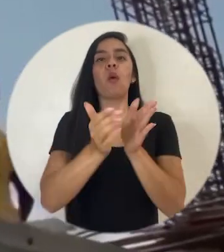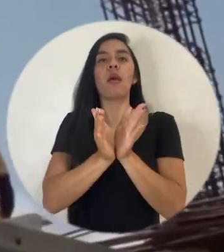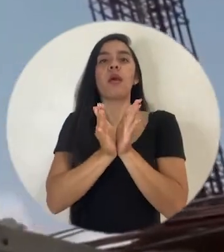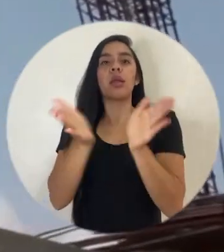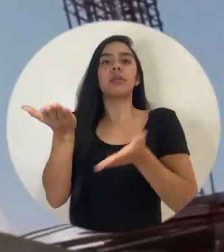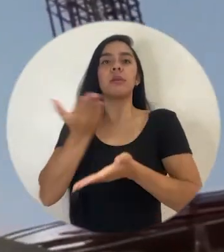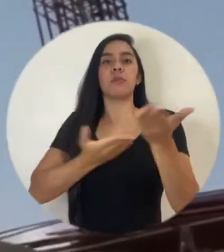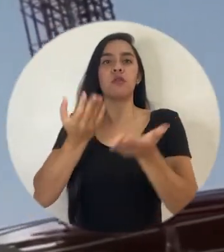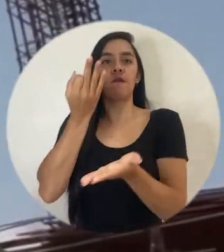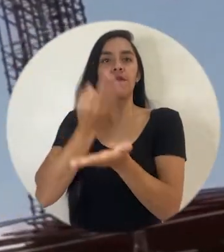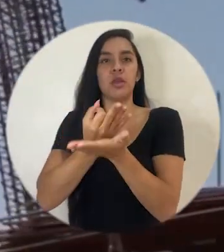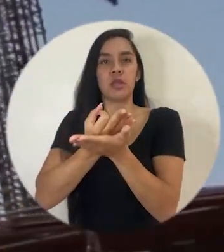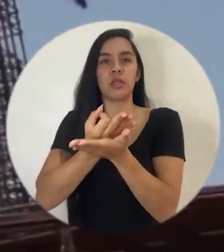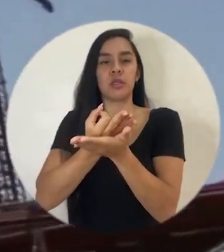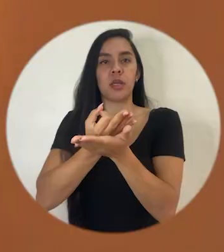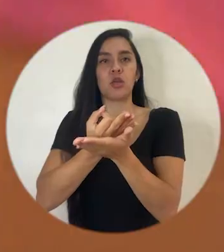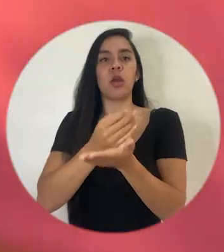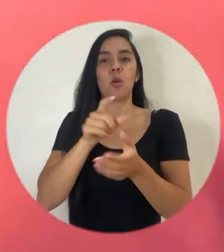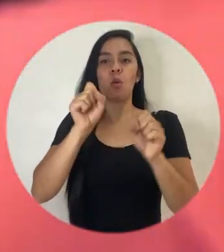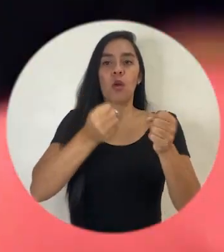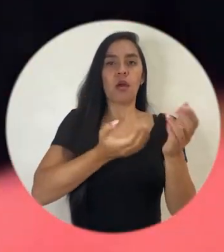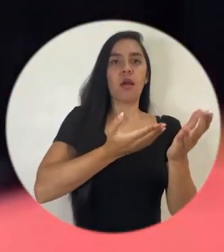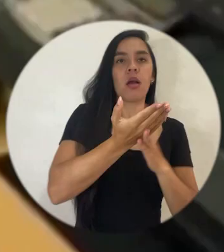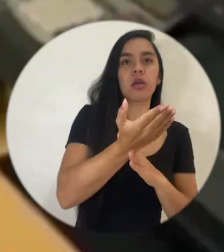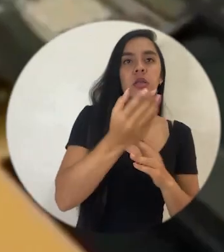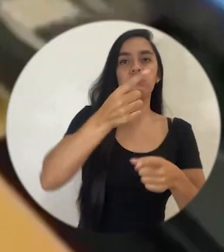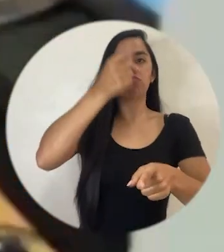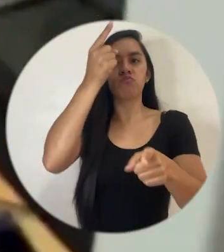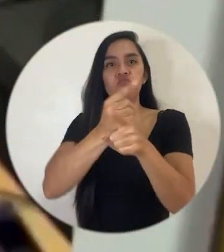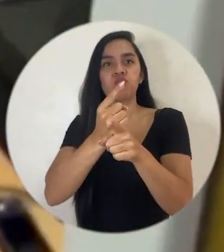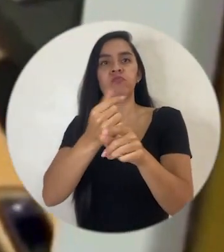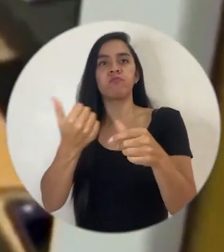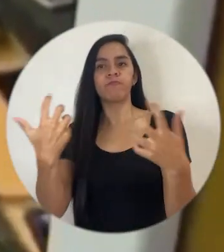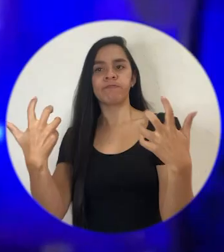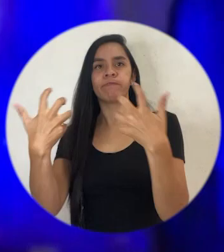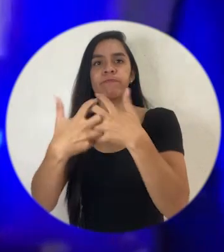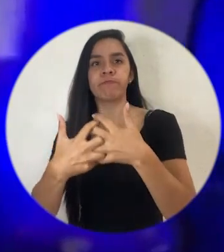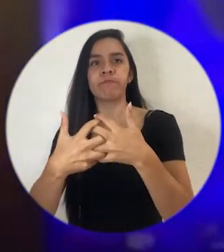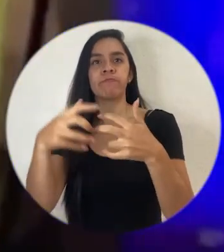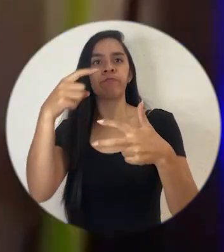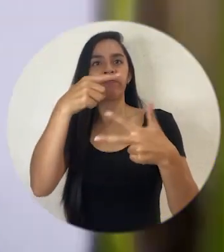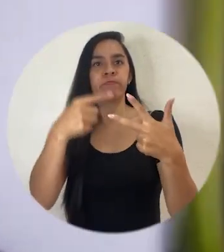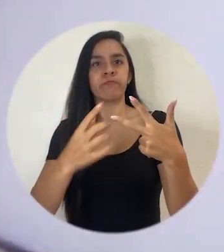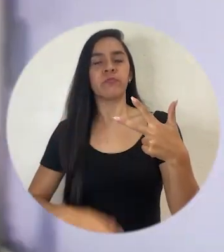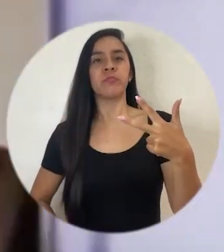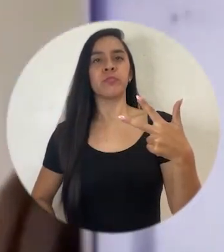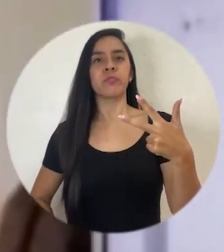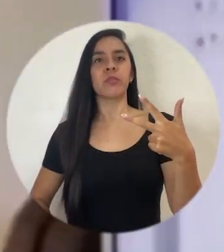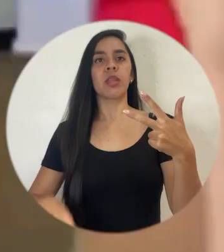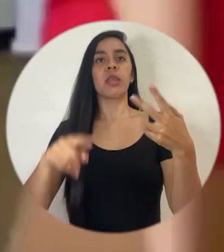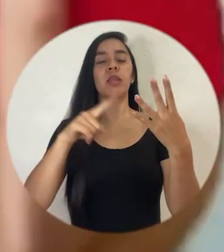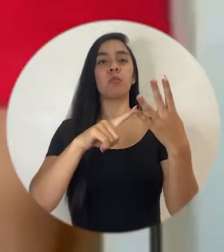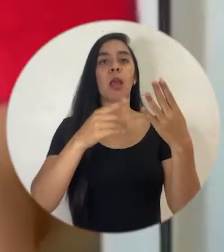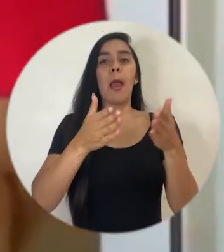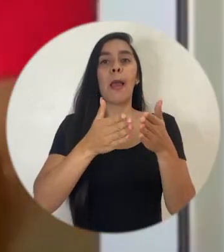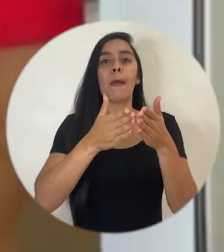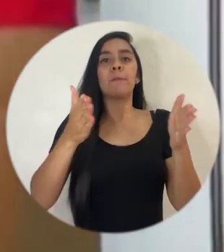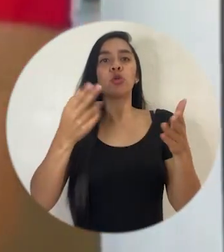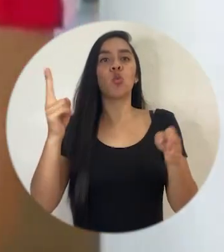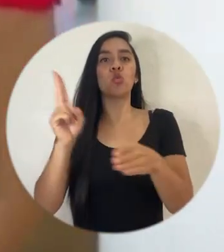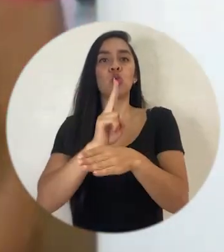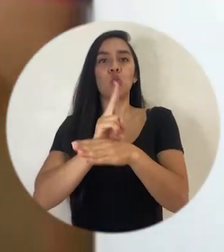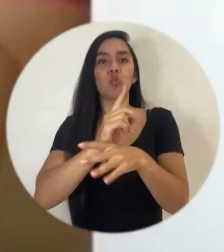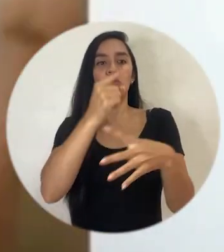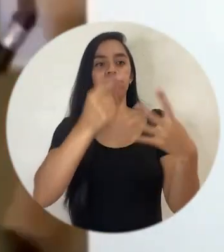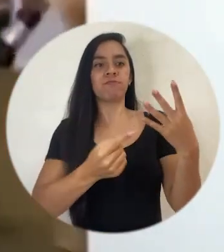financieros que se deben considerar que sean asequibles, oportunos, adecuados y la ampliación de un